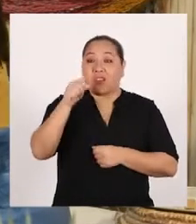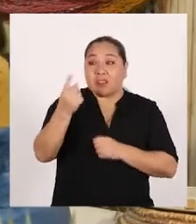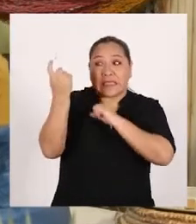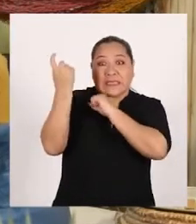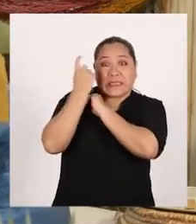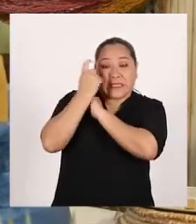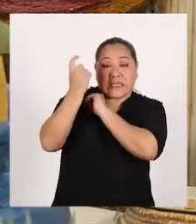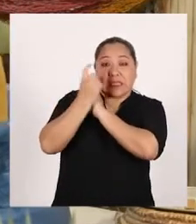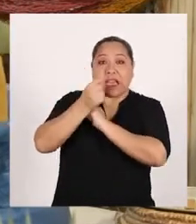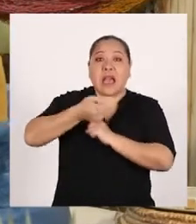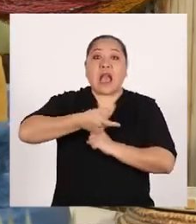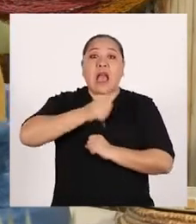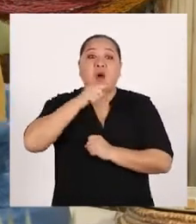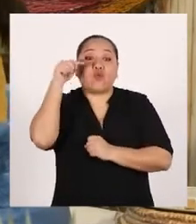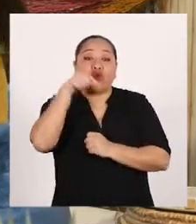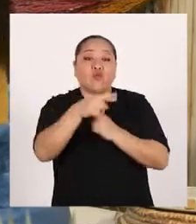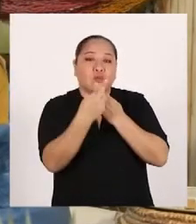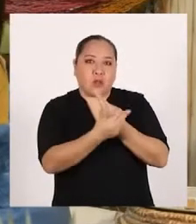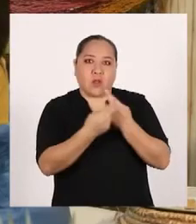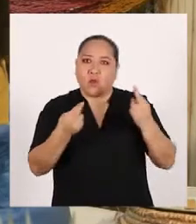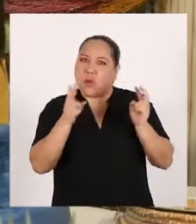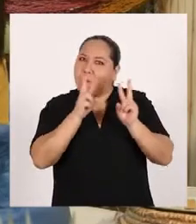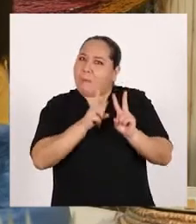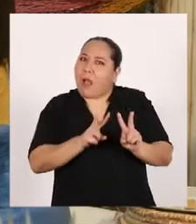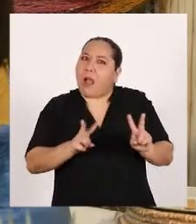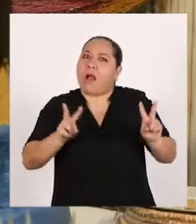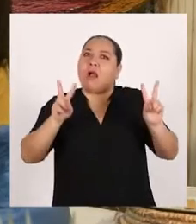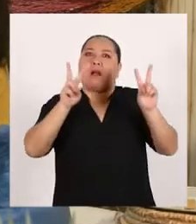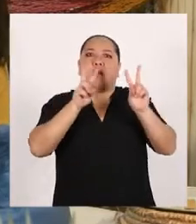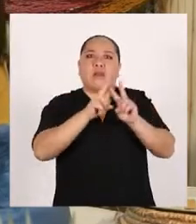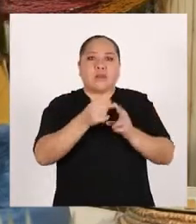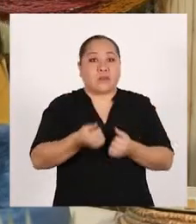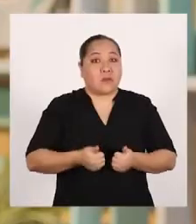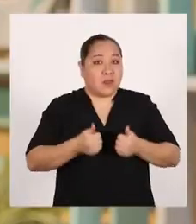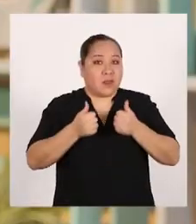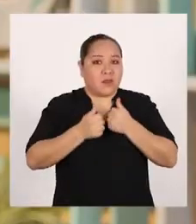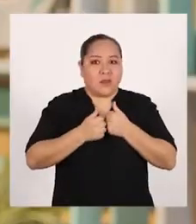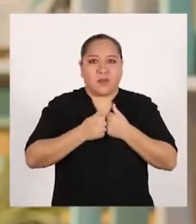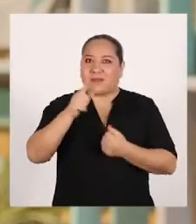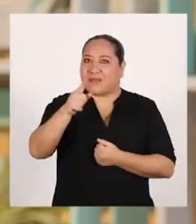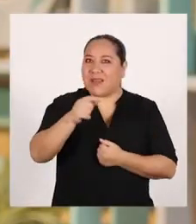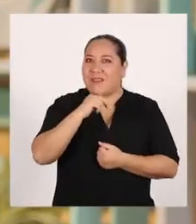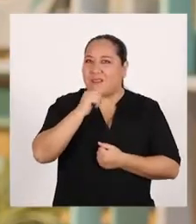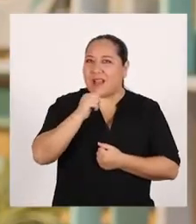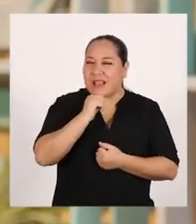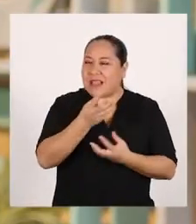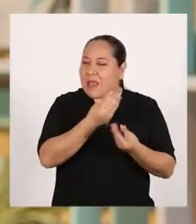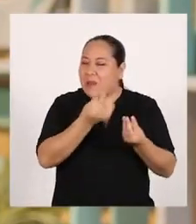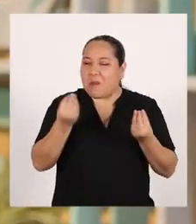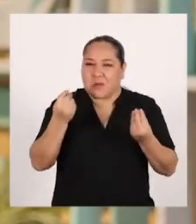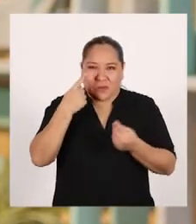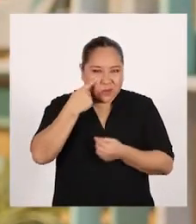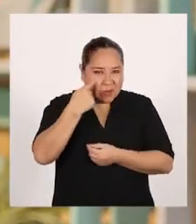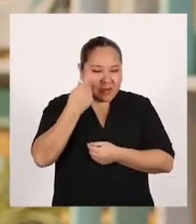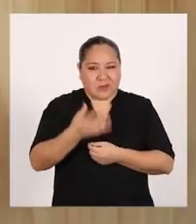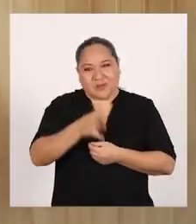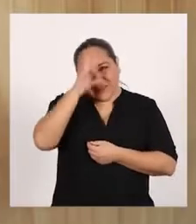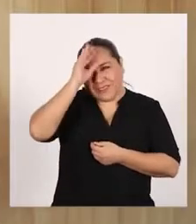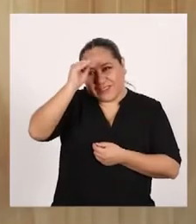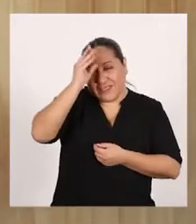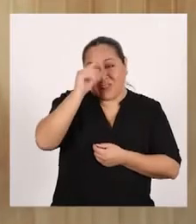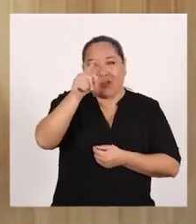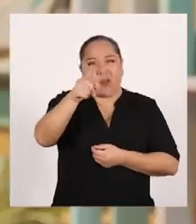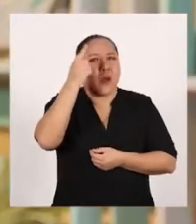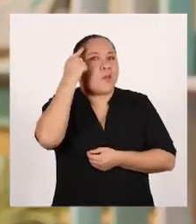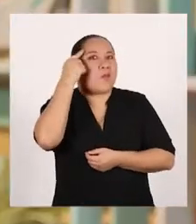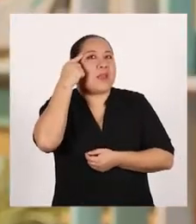enseñado que el agua es un recurso muy valioso para la vida ¡Aún hay mucho más por conocer! Chicas y